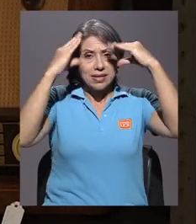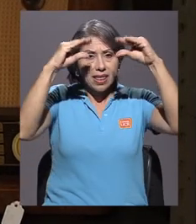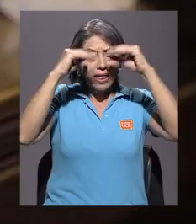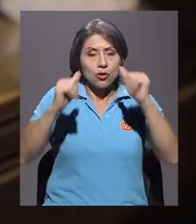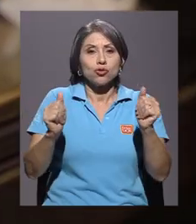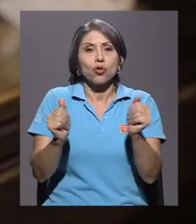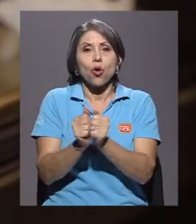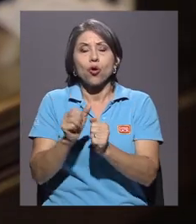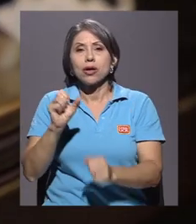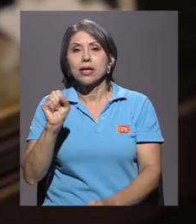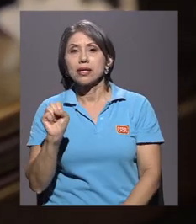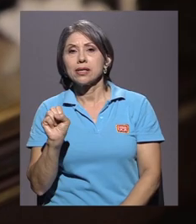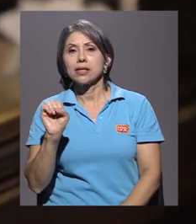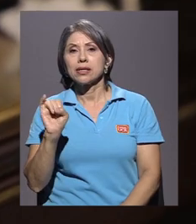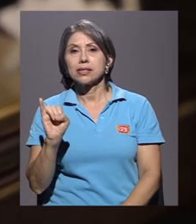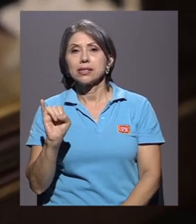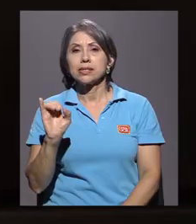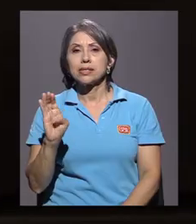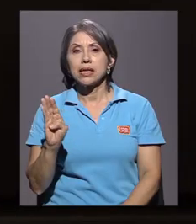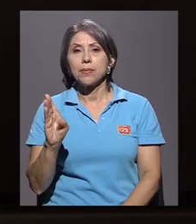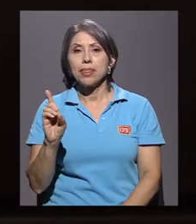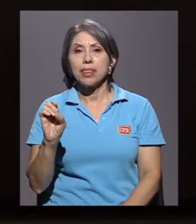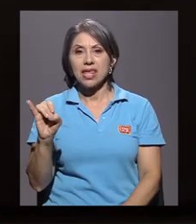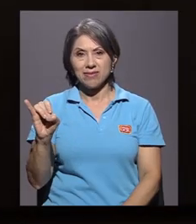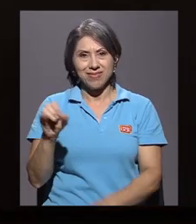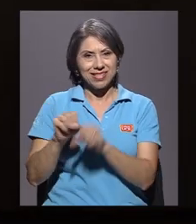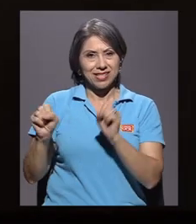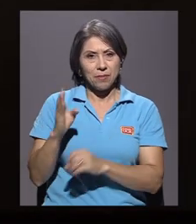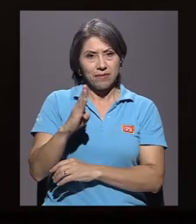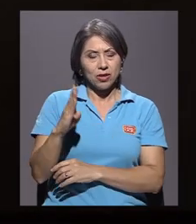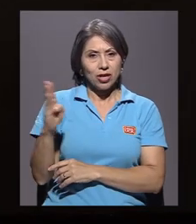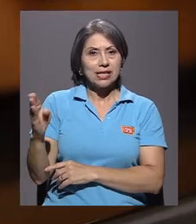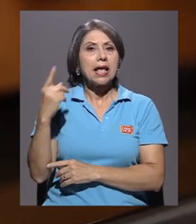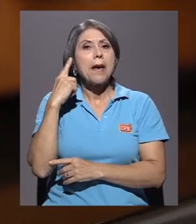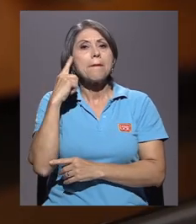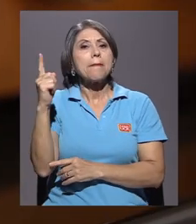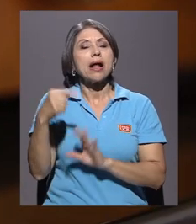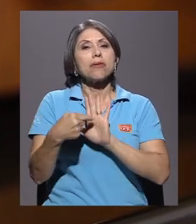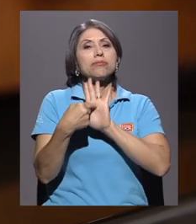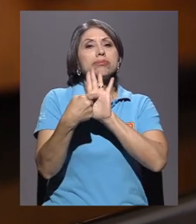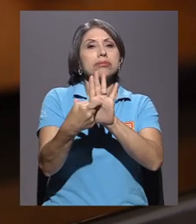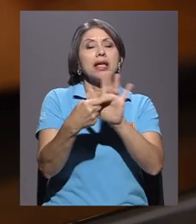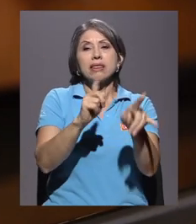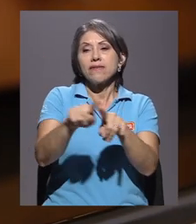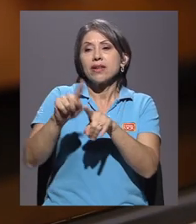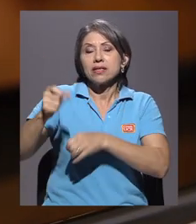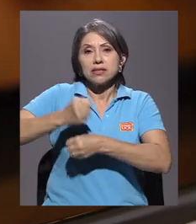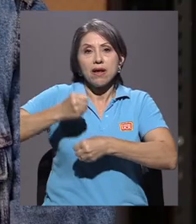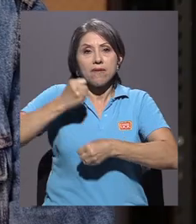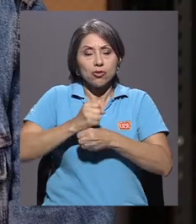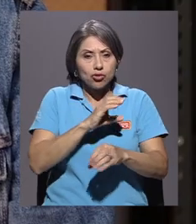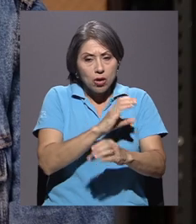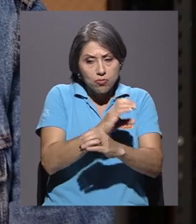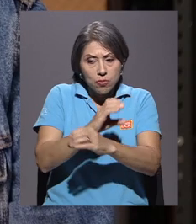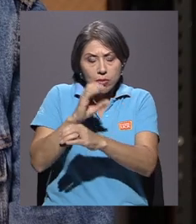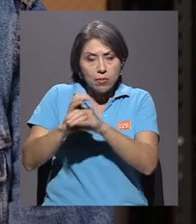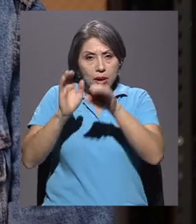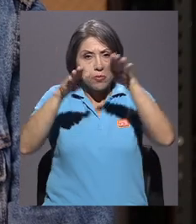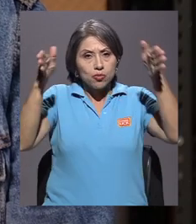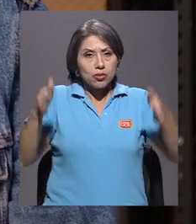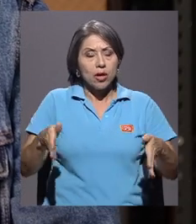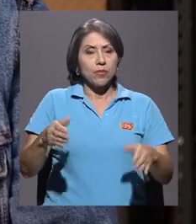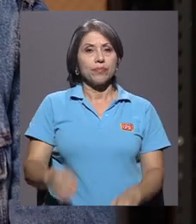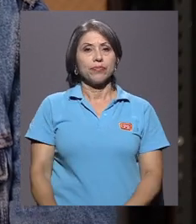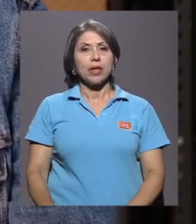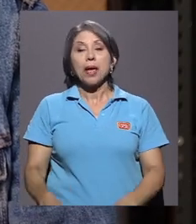con el CIPDI para dar a conocer las colecciones que custodia el museo. La persona que quiere navegar nuestras bases de